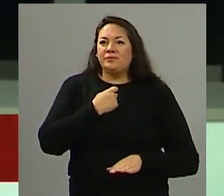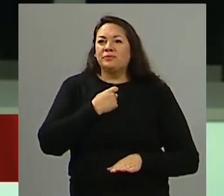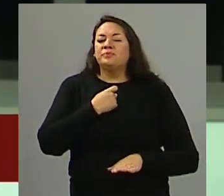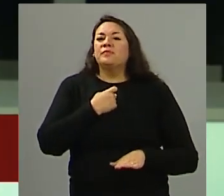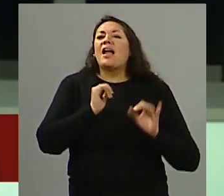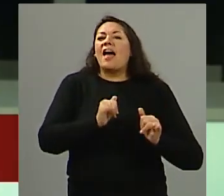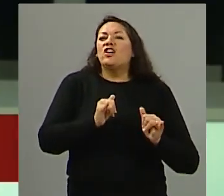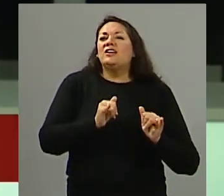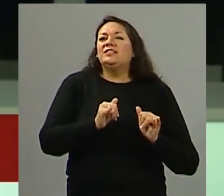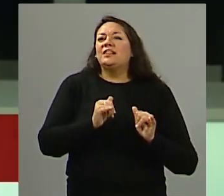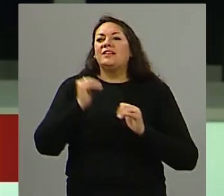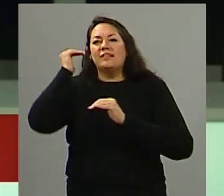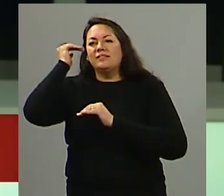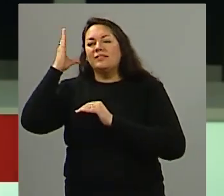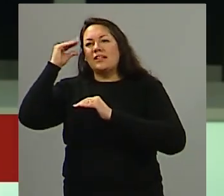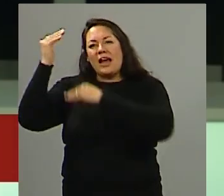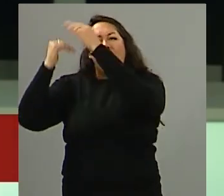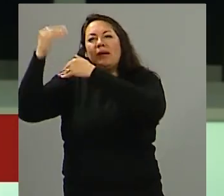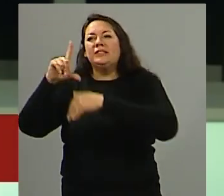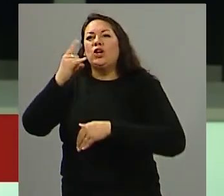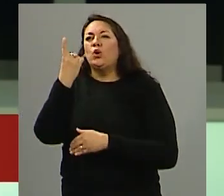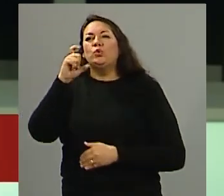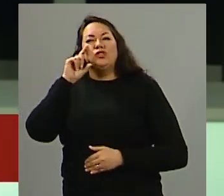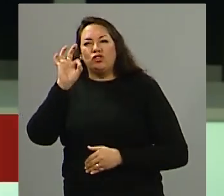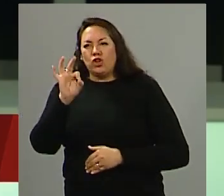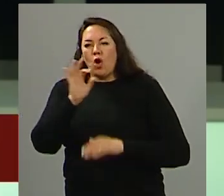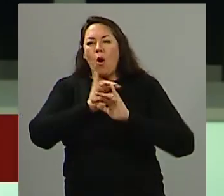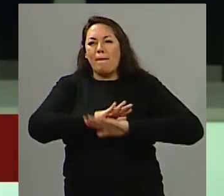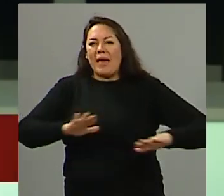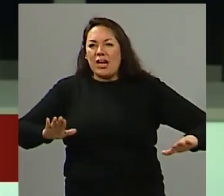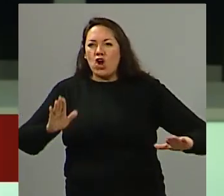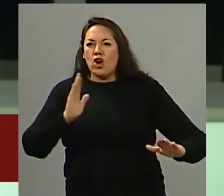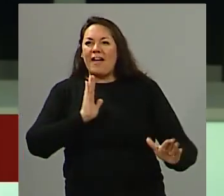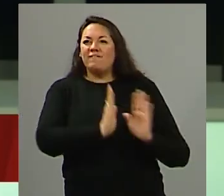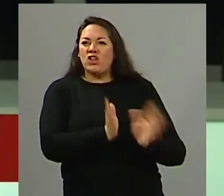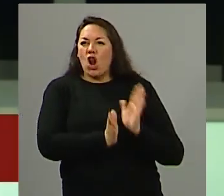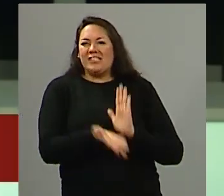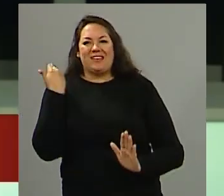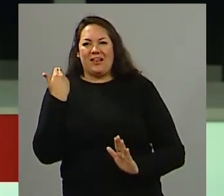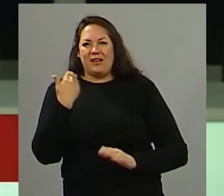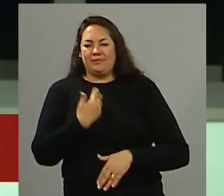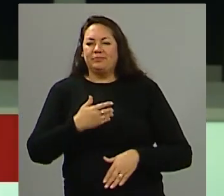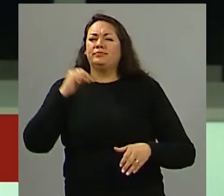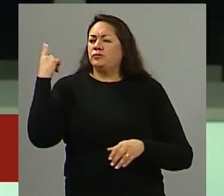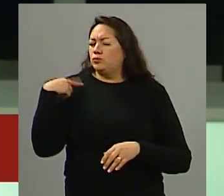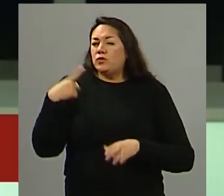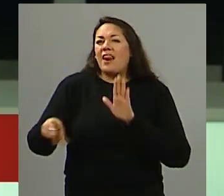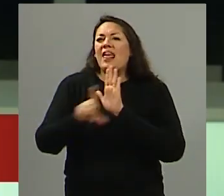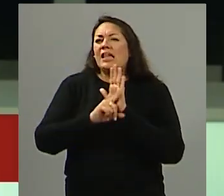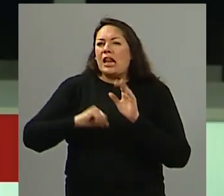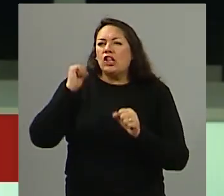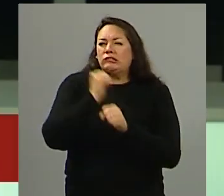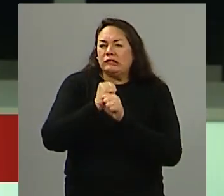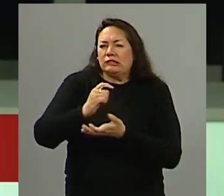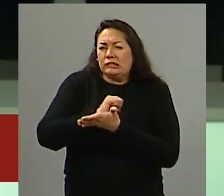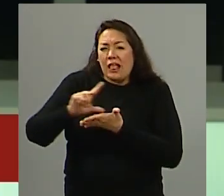para el tema de la capacitación la violencia contra los menores y la verdad que también producto de mucho trabajo entre muchos legisladores hoy día